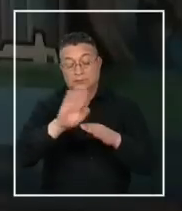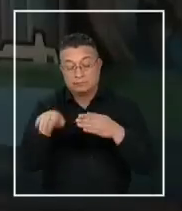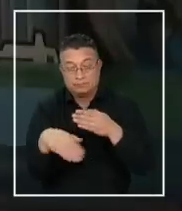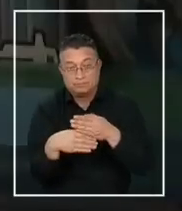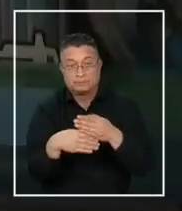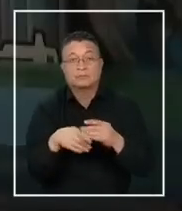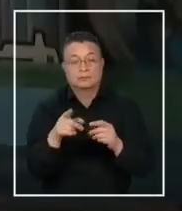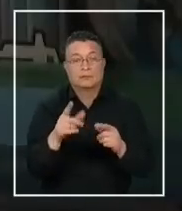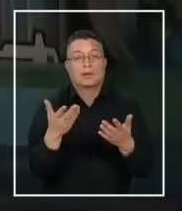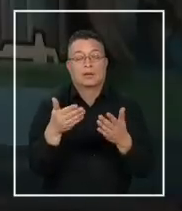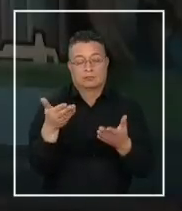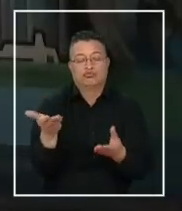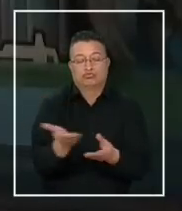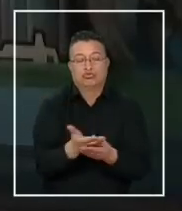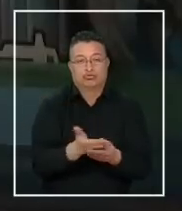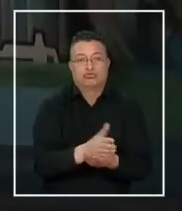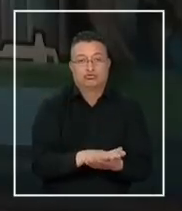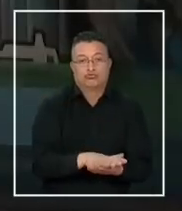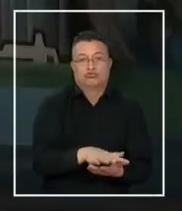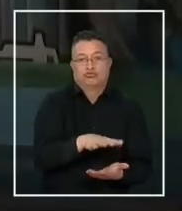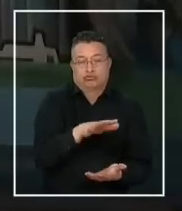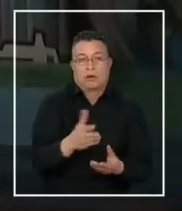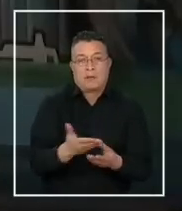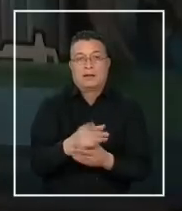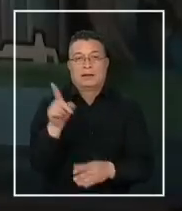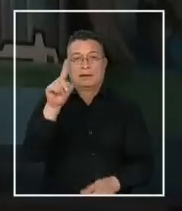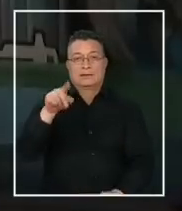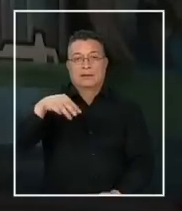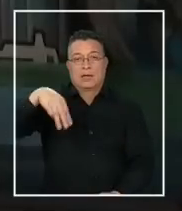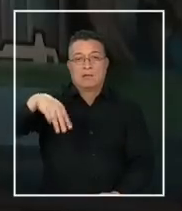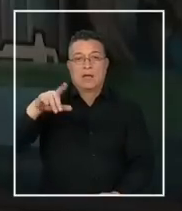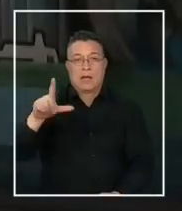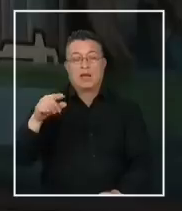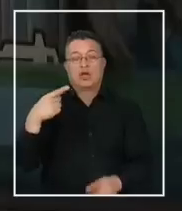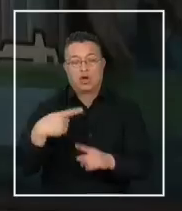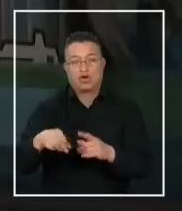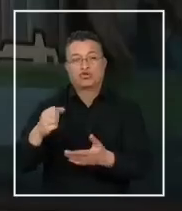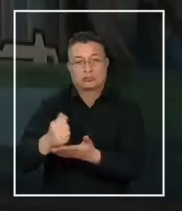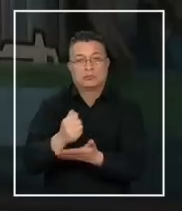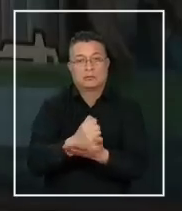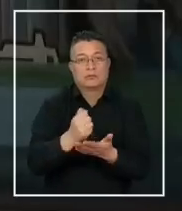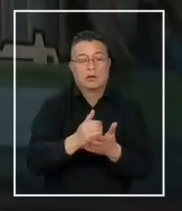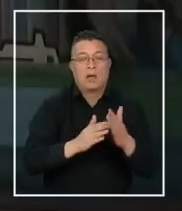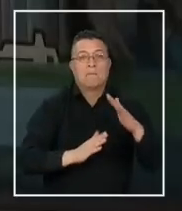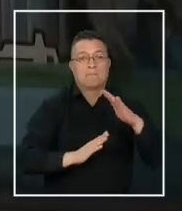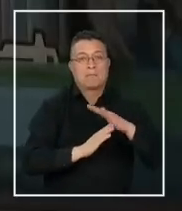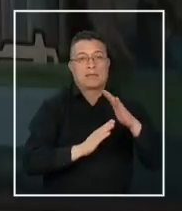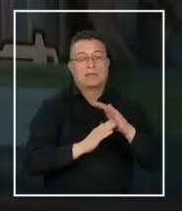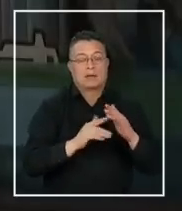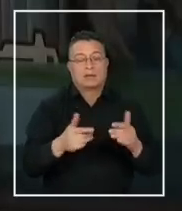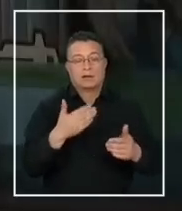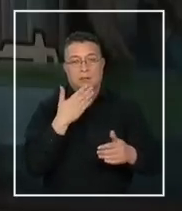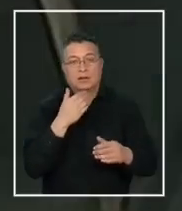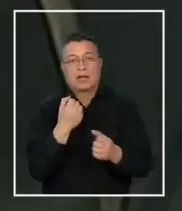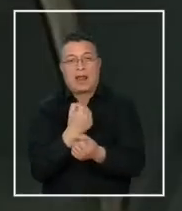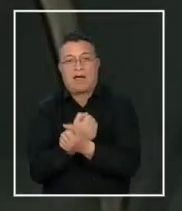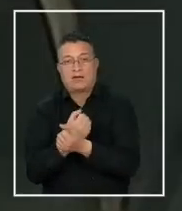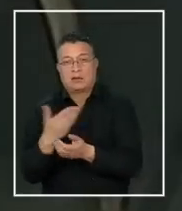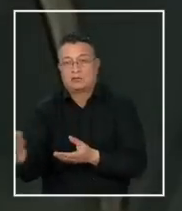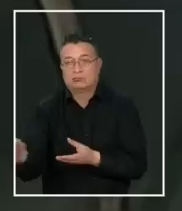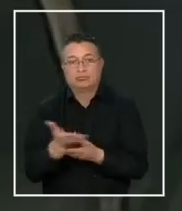esta formalización con los antecedentes que lleguen, cierto, del servicio médico legal y otras diligencias también que tenemos pendientes conjuntamente con el OS9 de Carabineros.